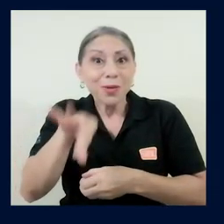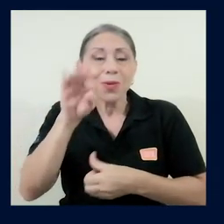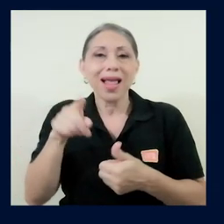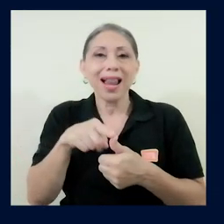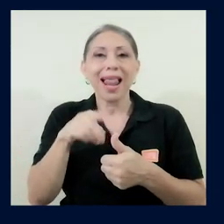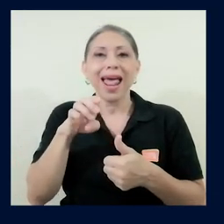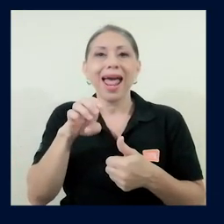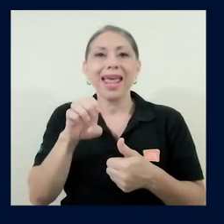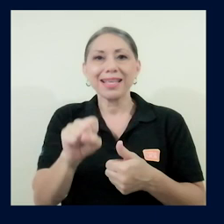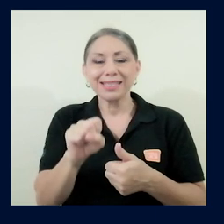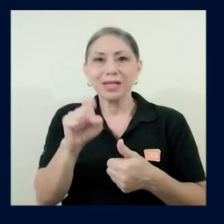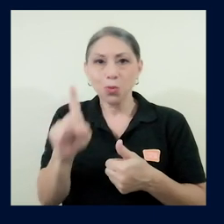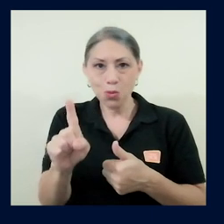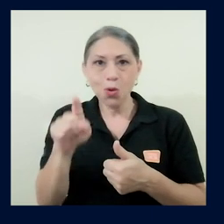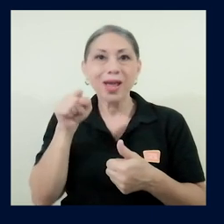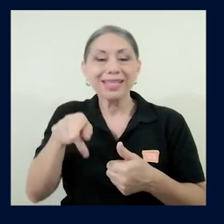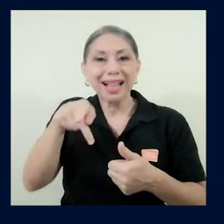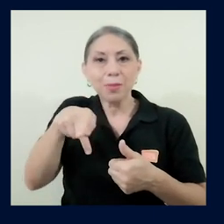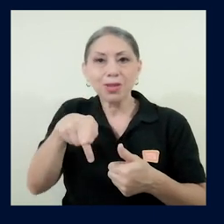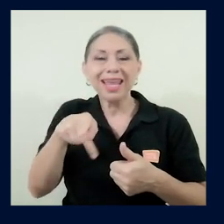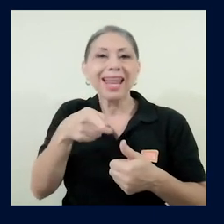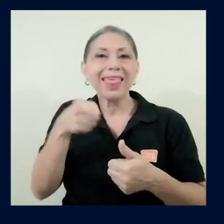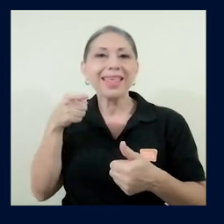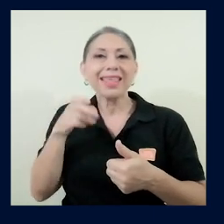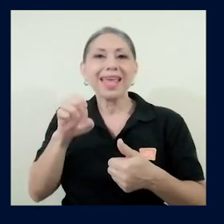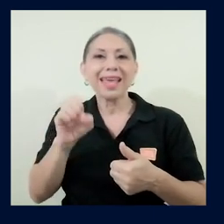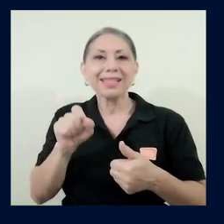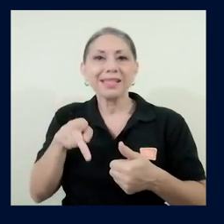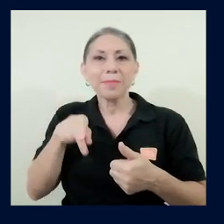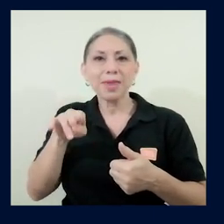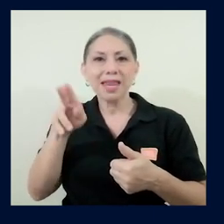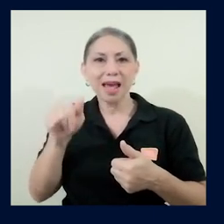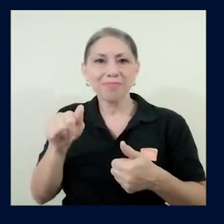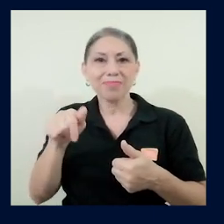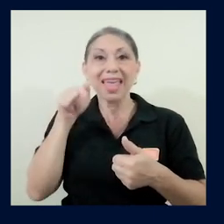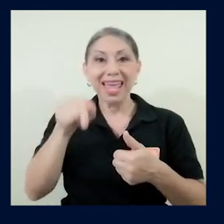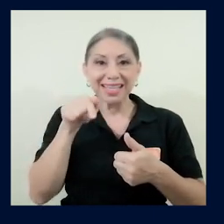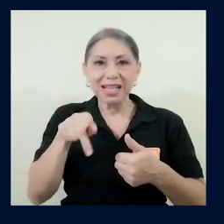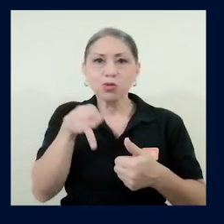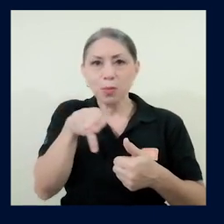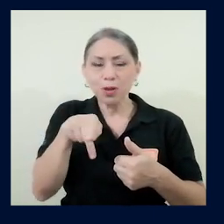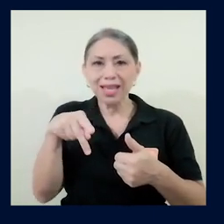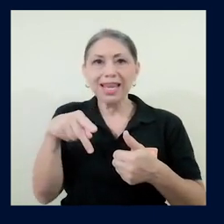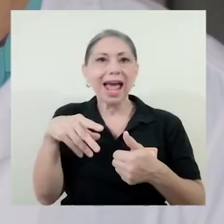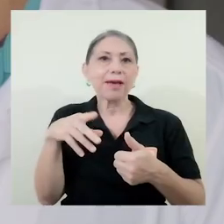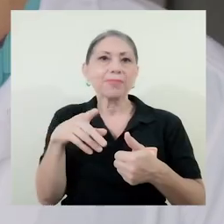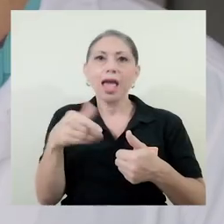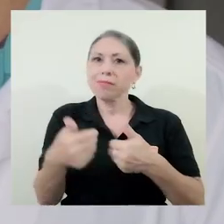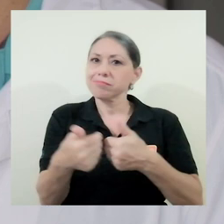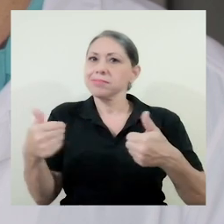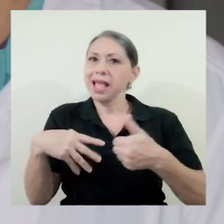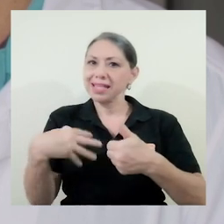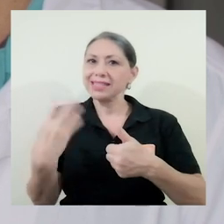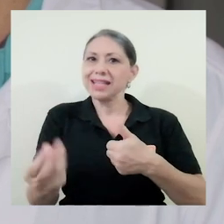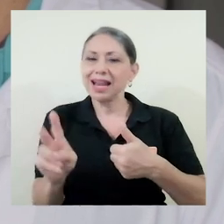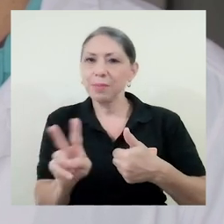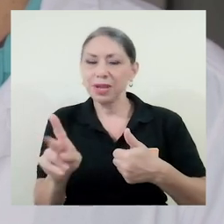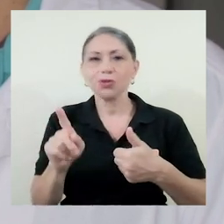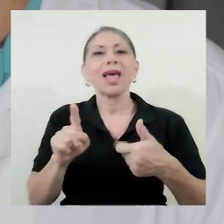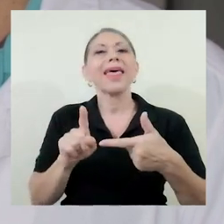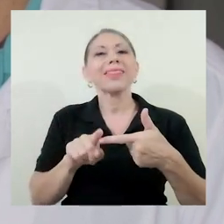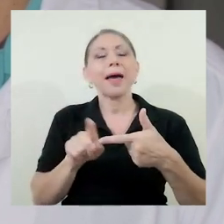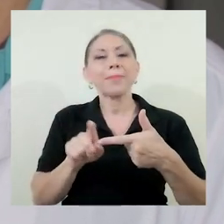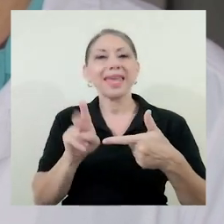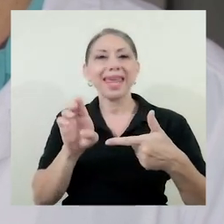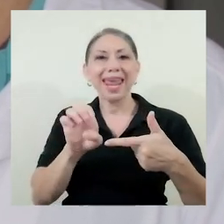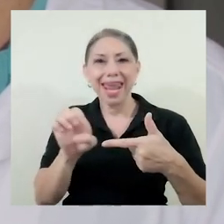proteína S1 que es la proteína de la espina, es una proteína externa al virus. Tenemos también las proteínas E